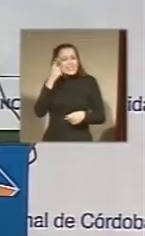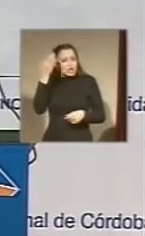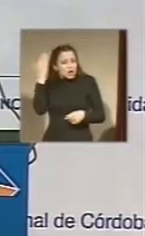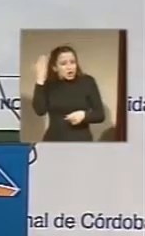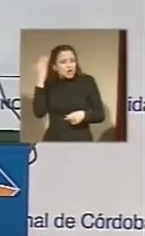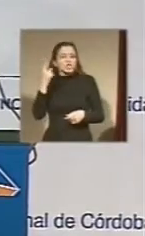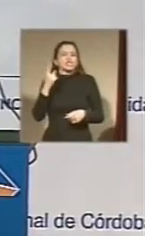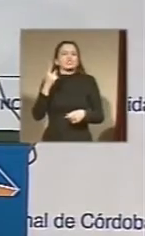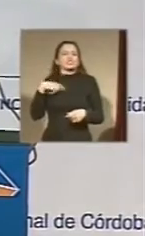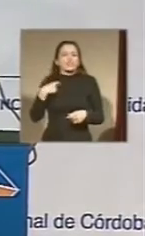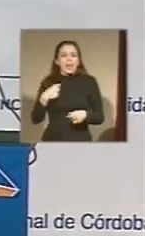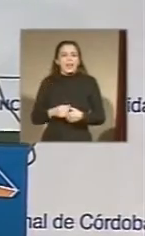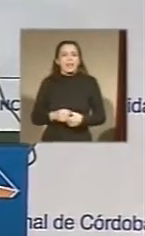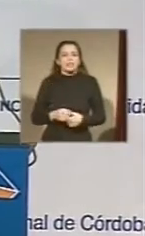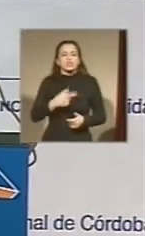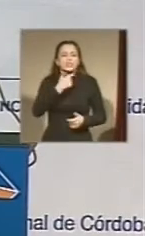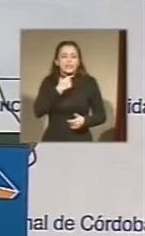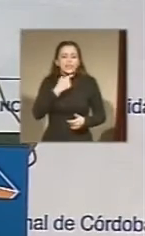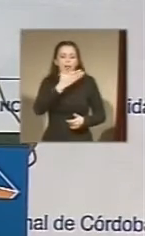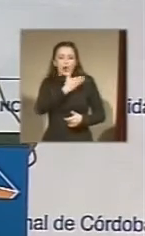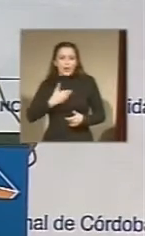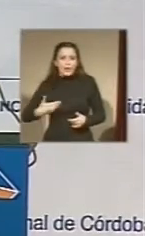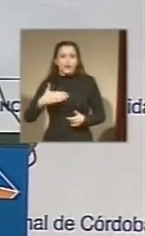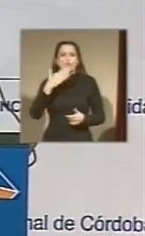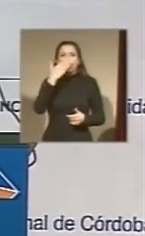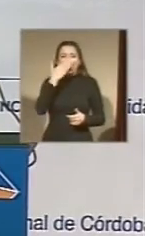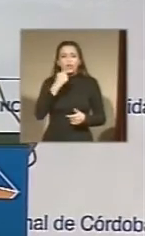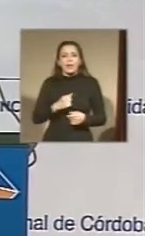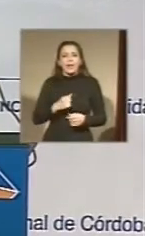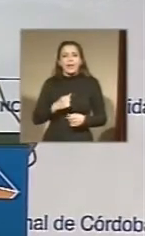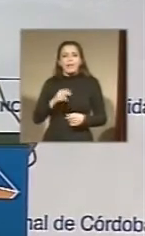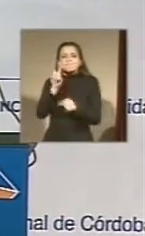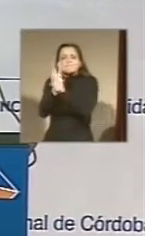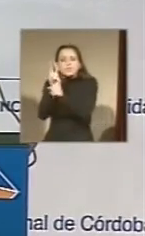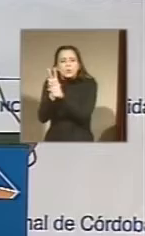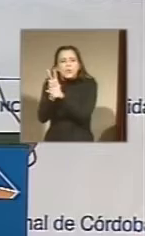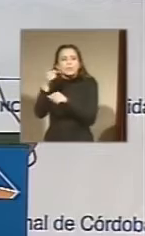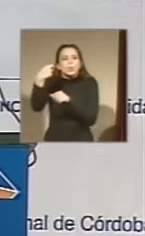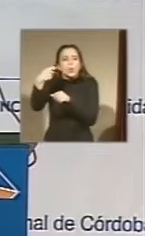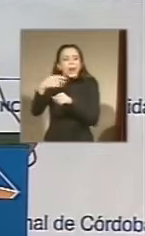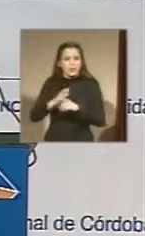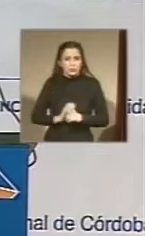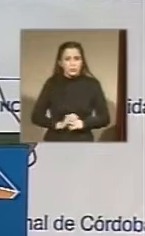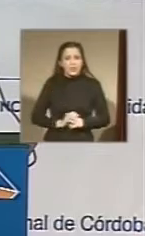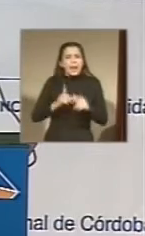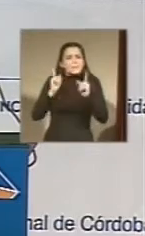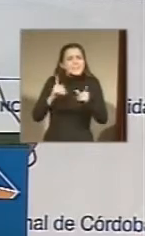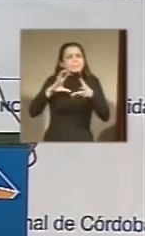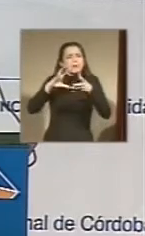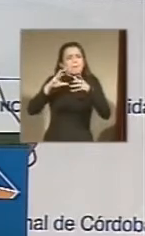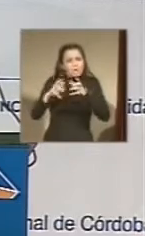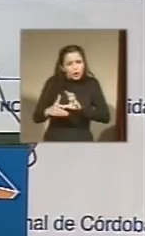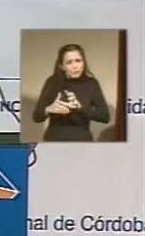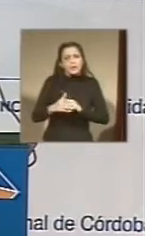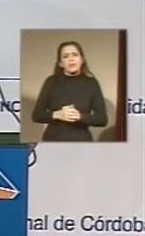quiero que el Gobierno de Córdoba atienda a sus jubilados de la misma forma que nosotros,